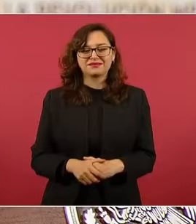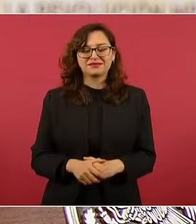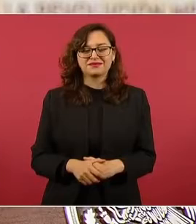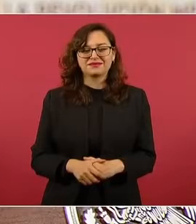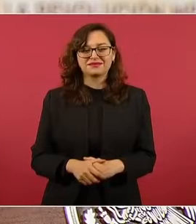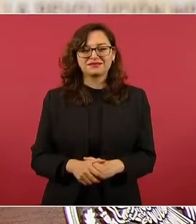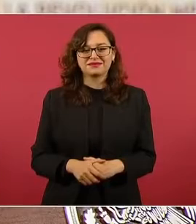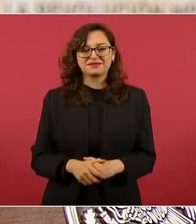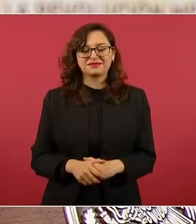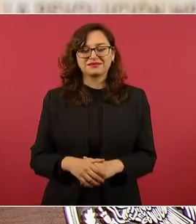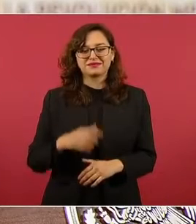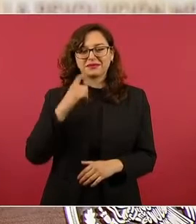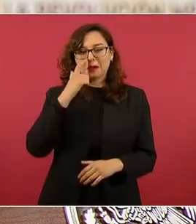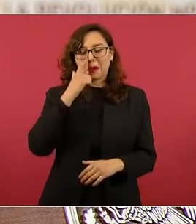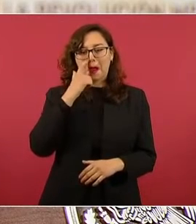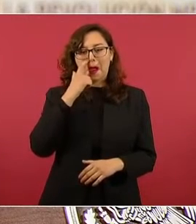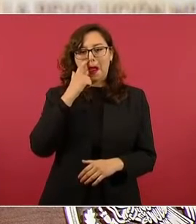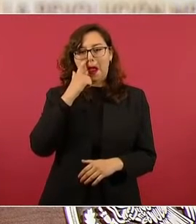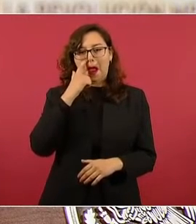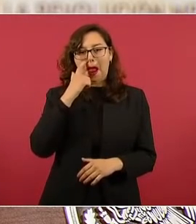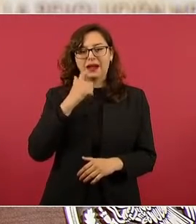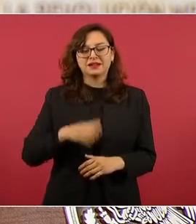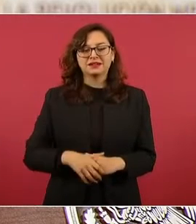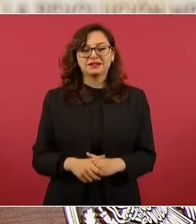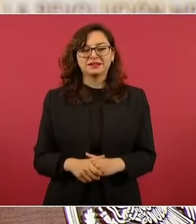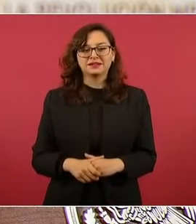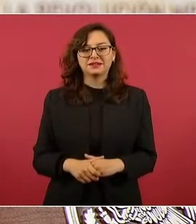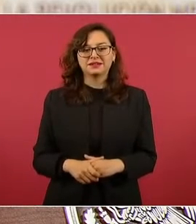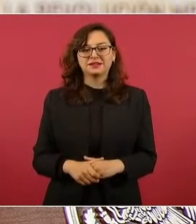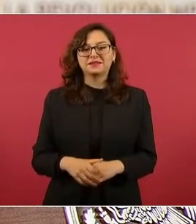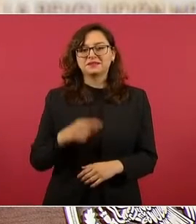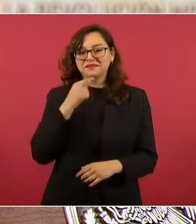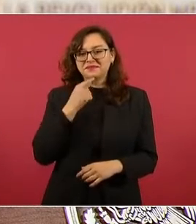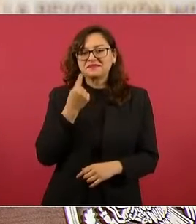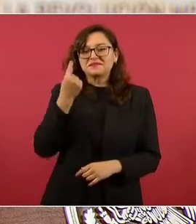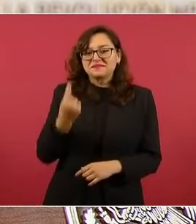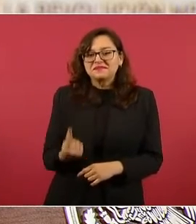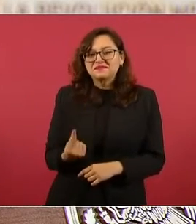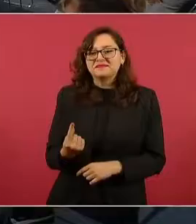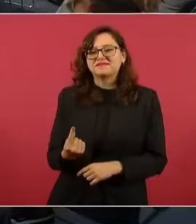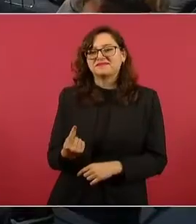¿Cómo es mi querido Solín? Mi pequeño Solín. Sí.